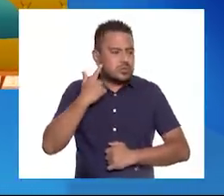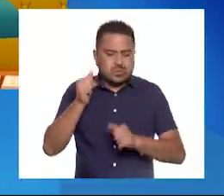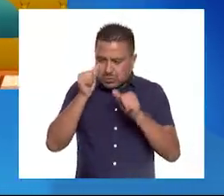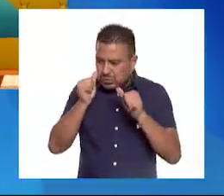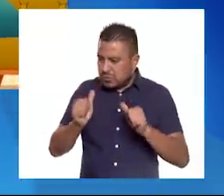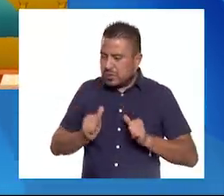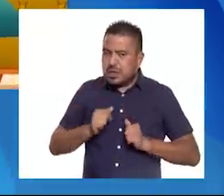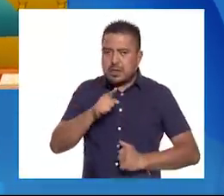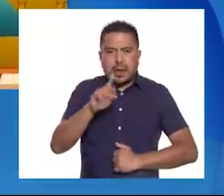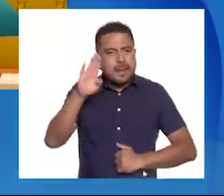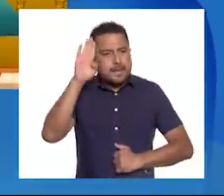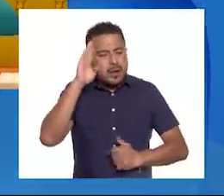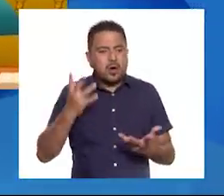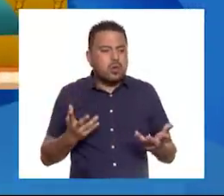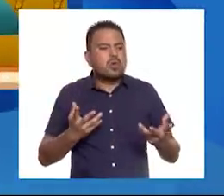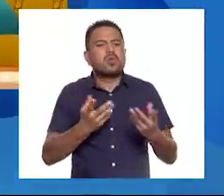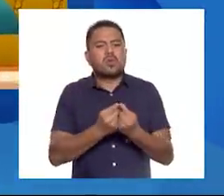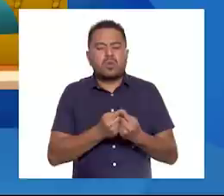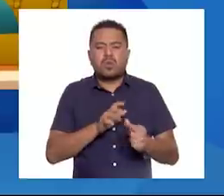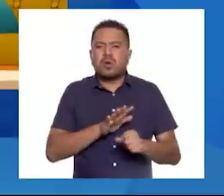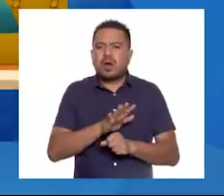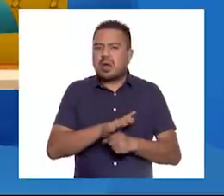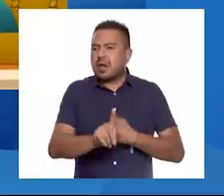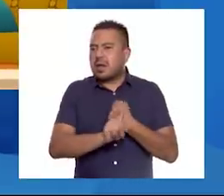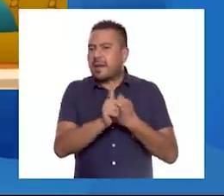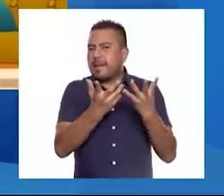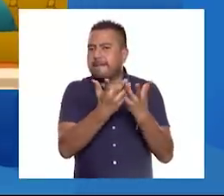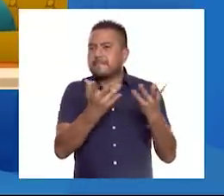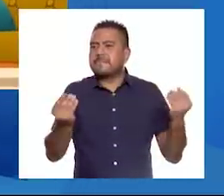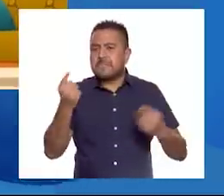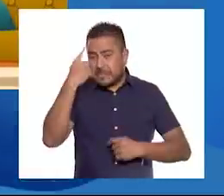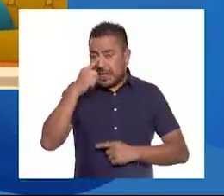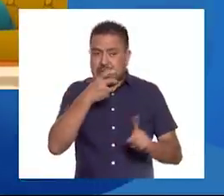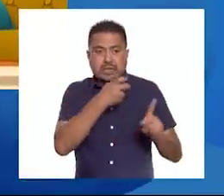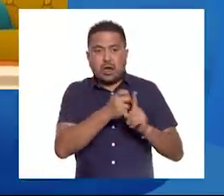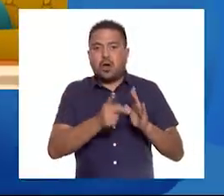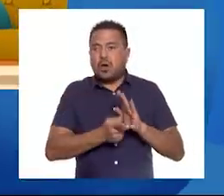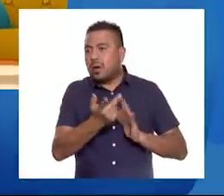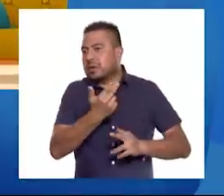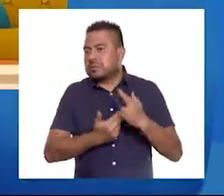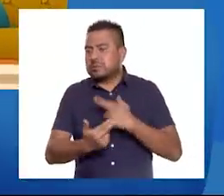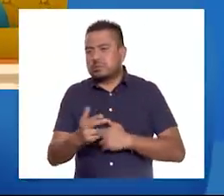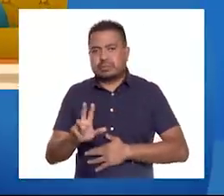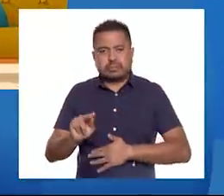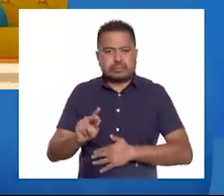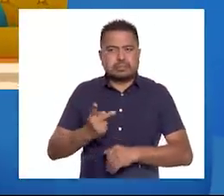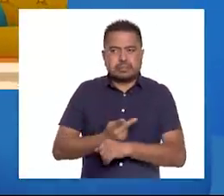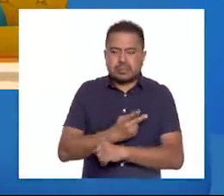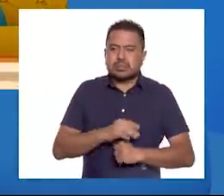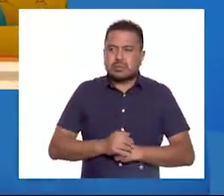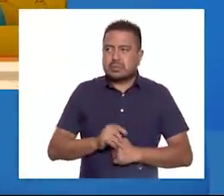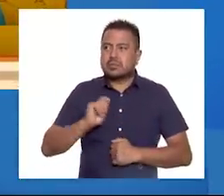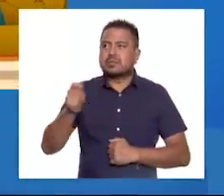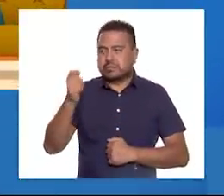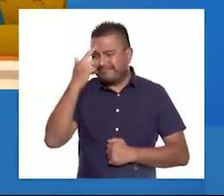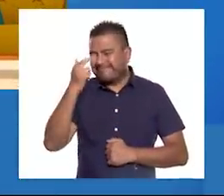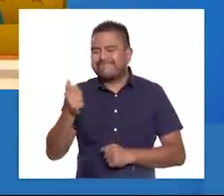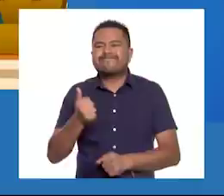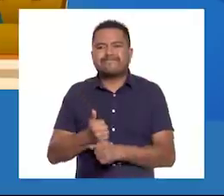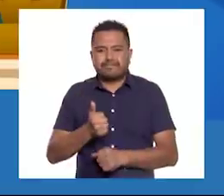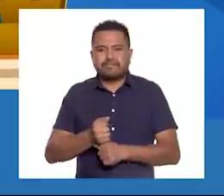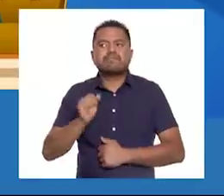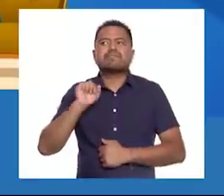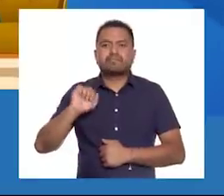Y piensen juntos en una solución para que eso no vuelva a ocurrir. Tienes razón, abue.